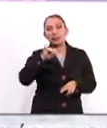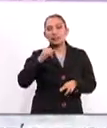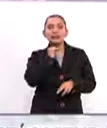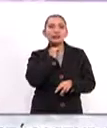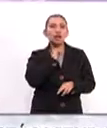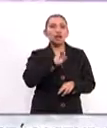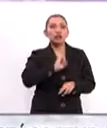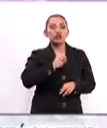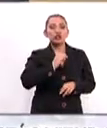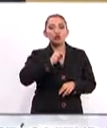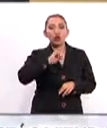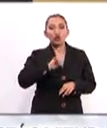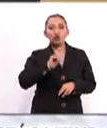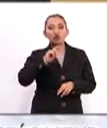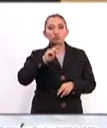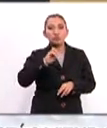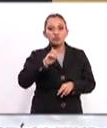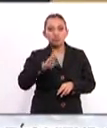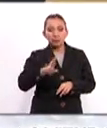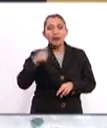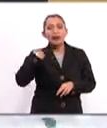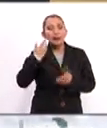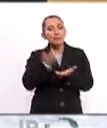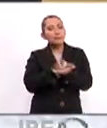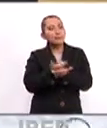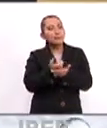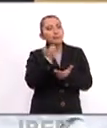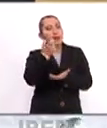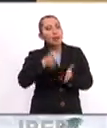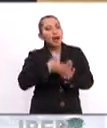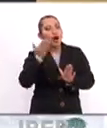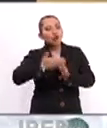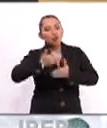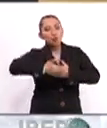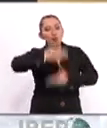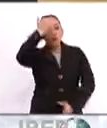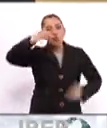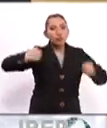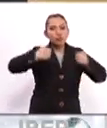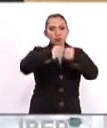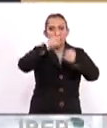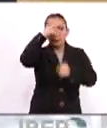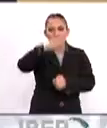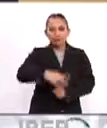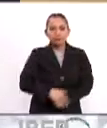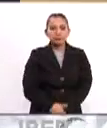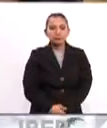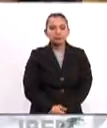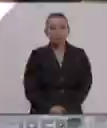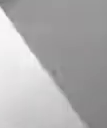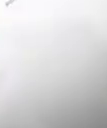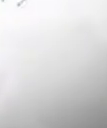Senado, Chuck Schumer. Hablaron sobre el presupuesto para la construcción de un muro en la frontera con México.